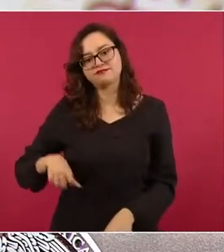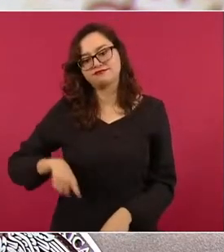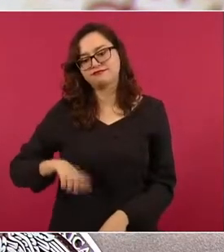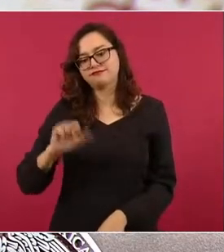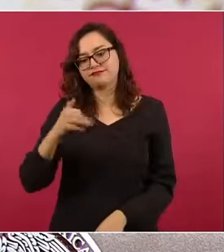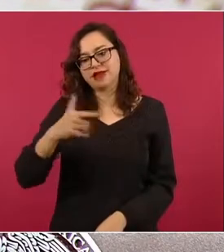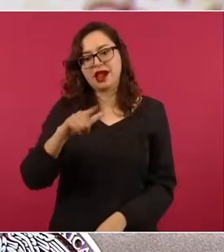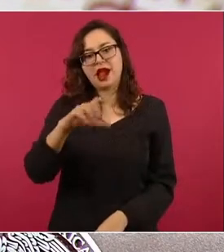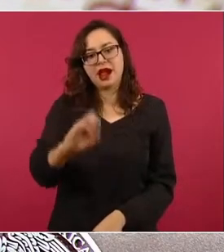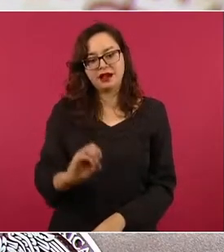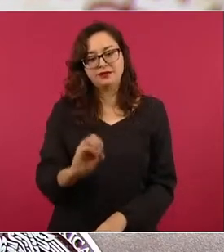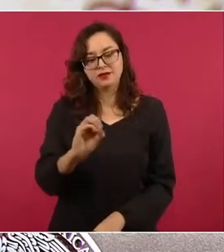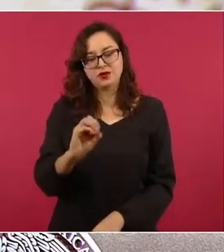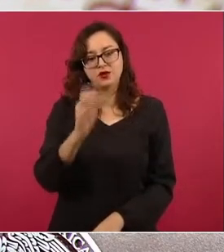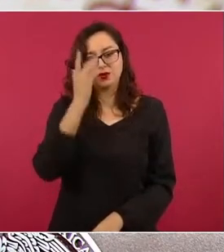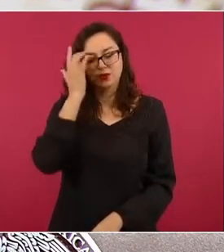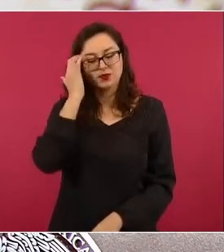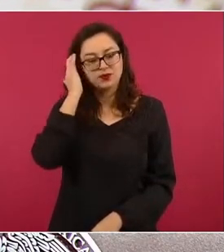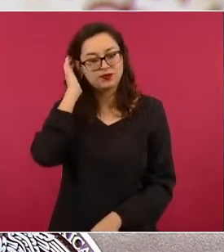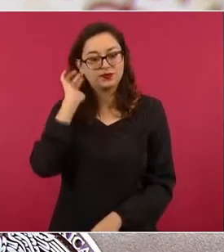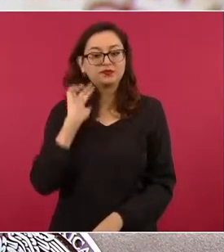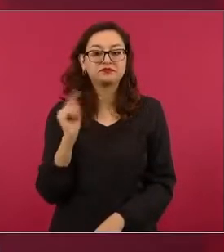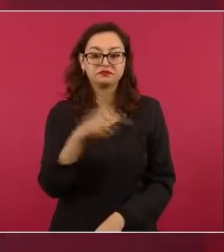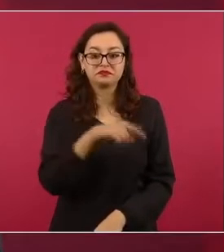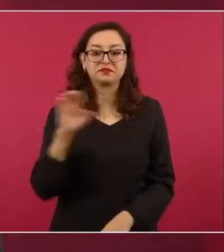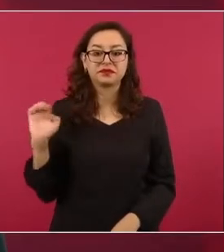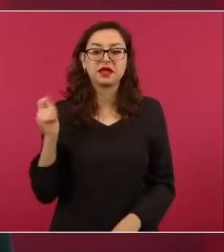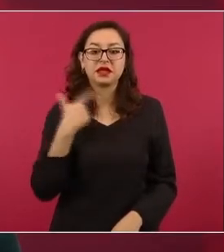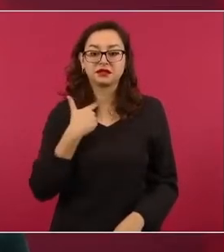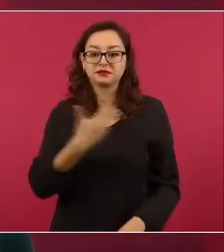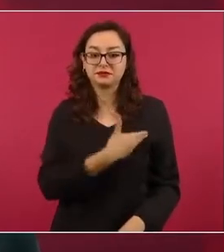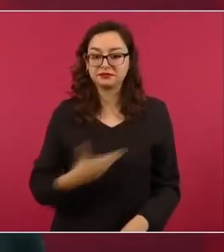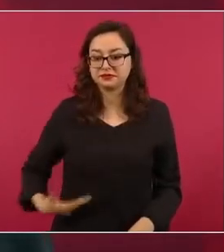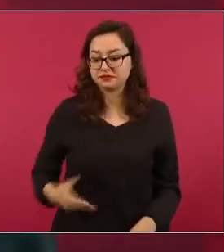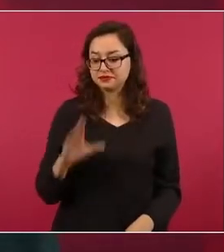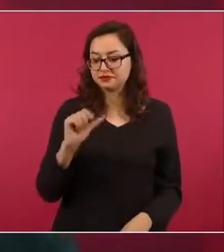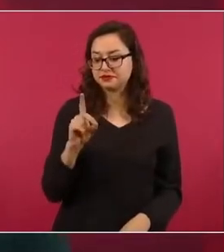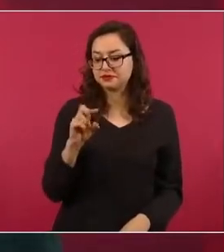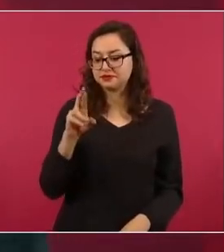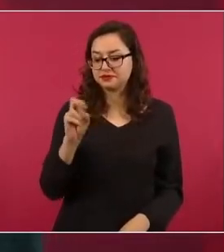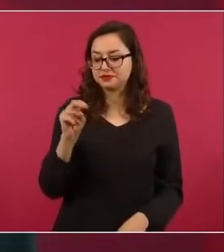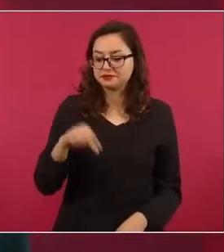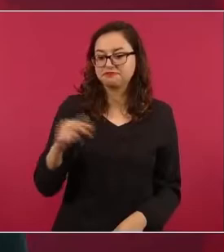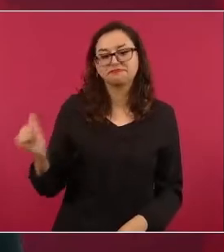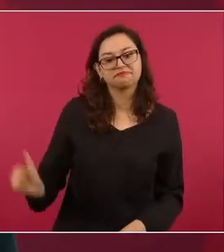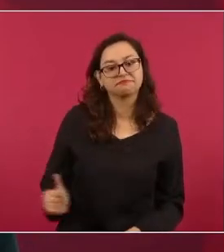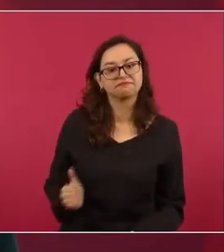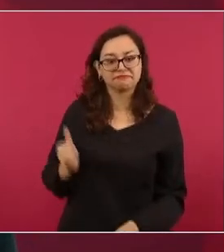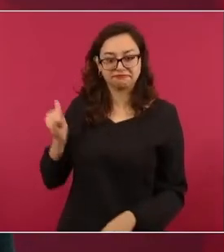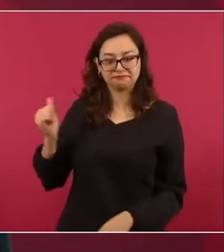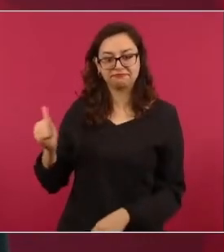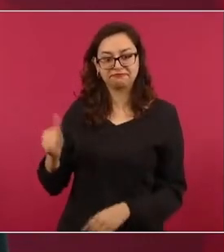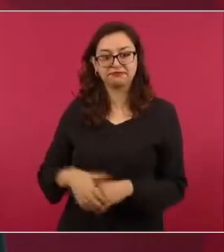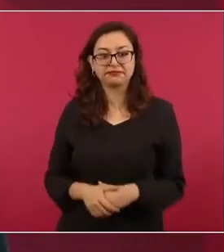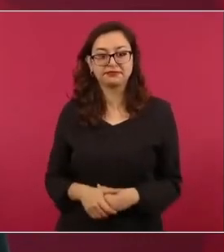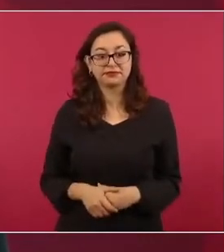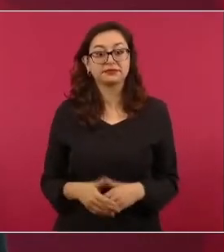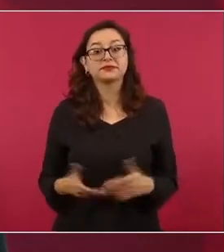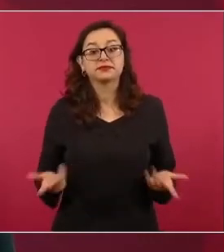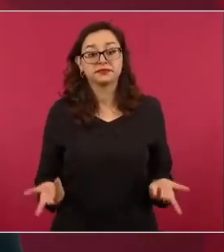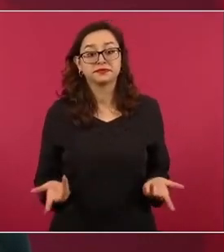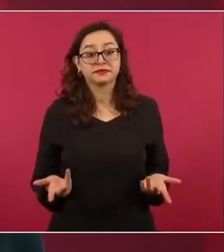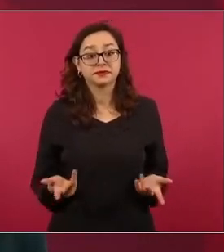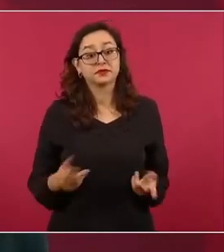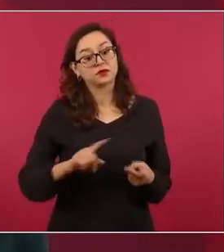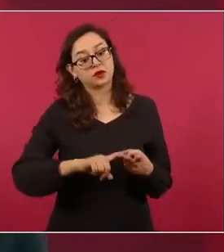México y que le sirvió al expresidente Calderón. Bueno, para mentir al que no le da vergüenza